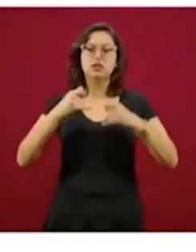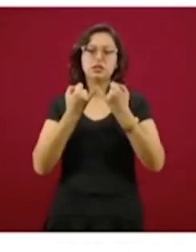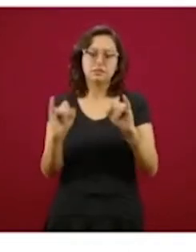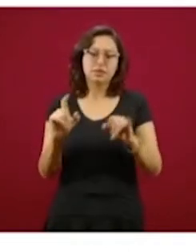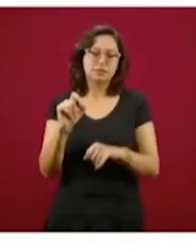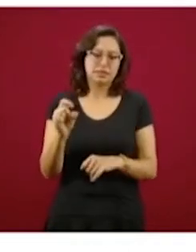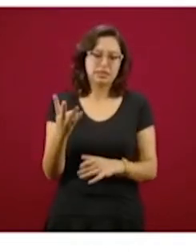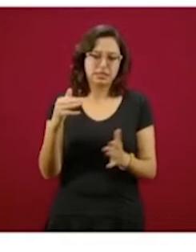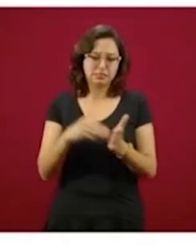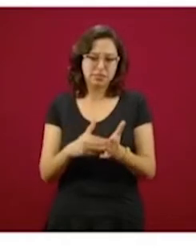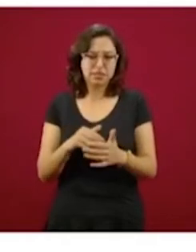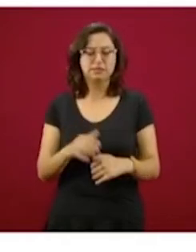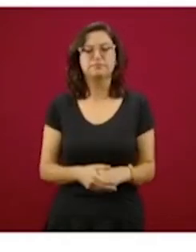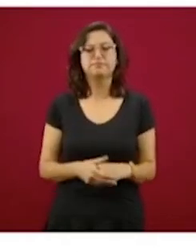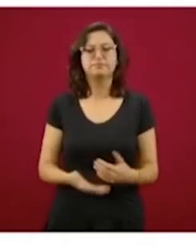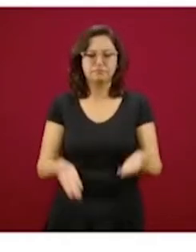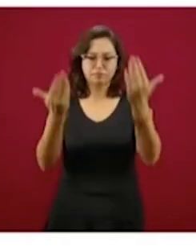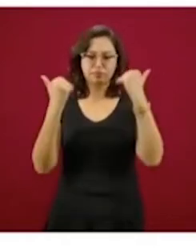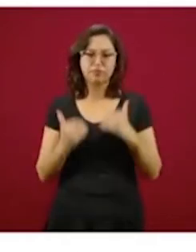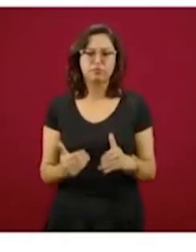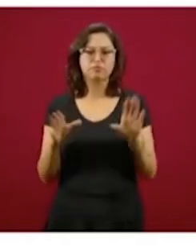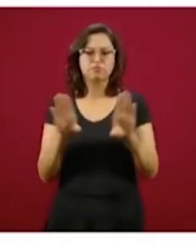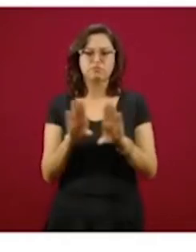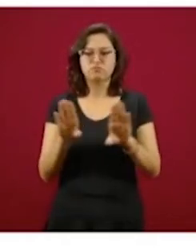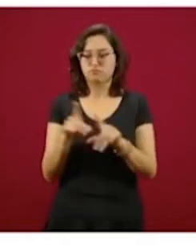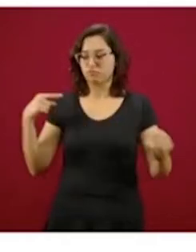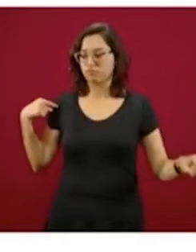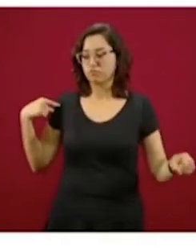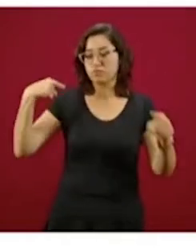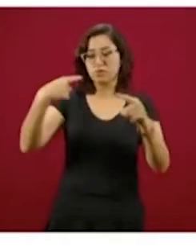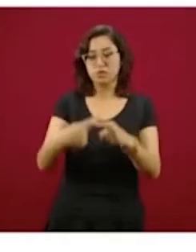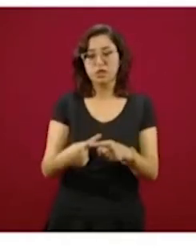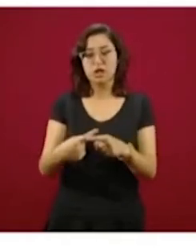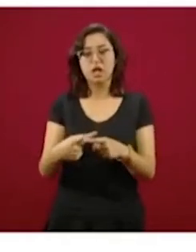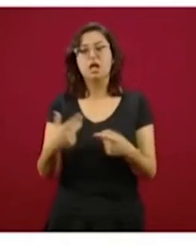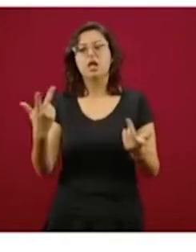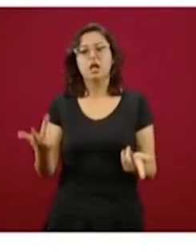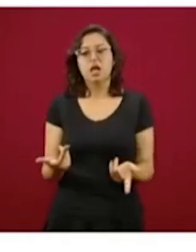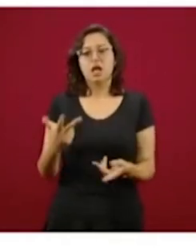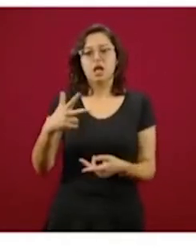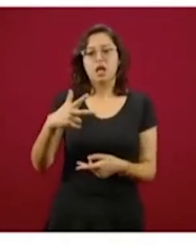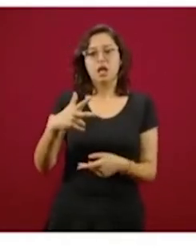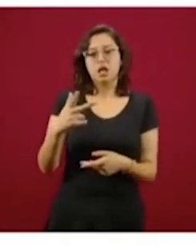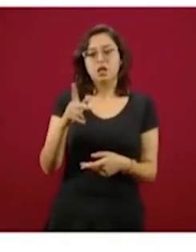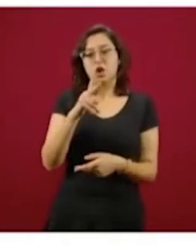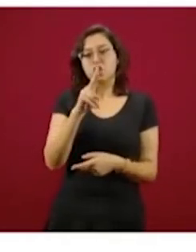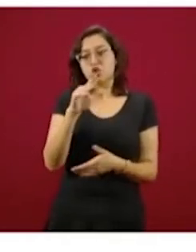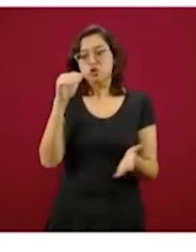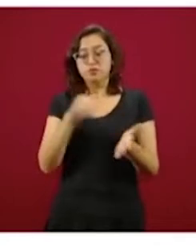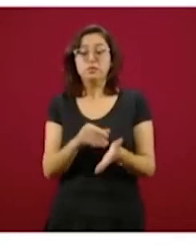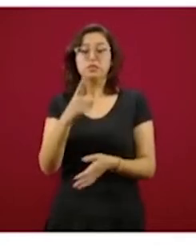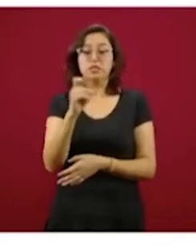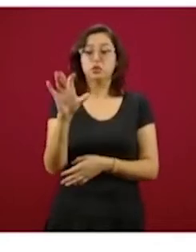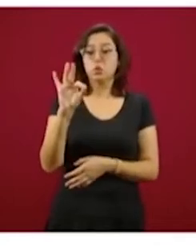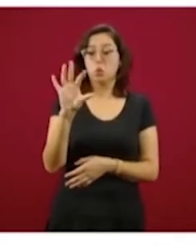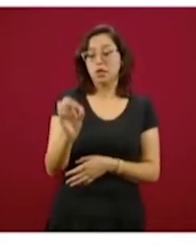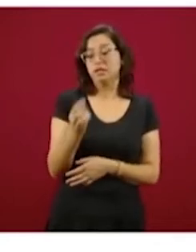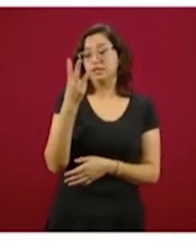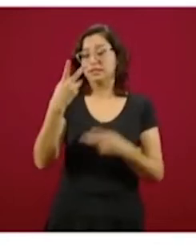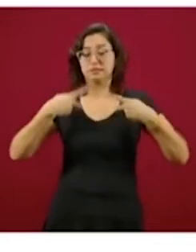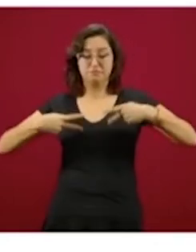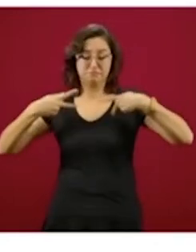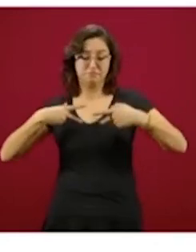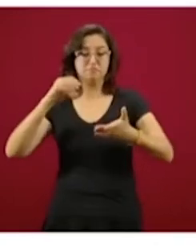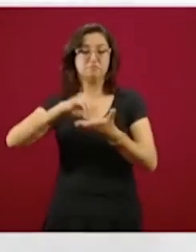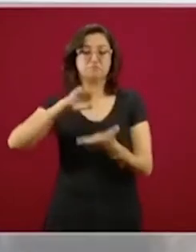¿Cómo vamos aquí? En el corte de las 13 horas llevamos 2 mil 143 personas registradas y con